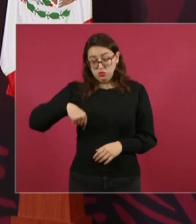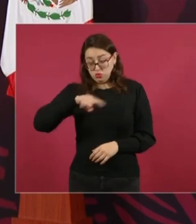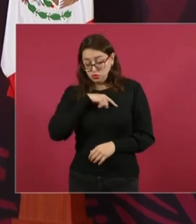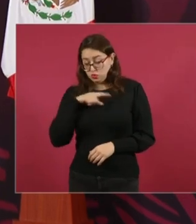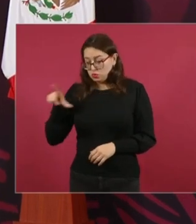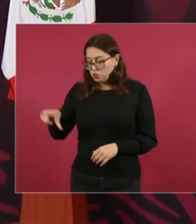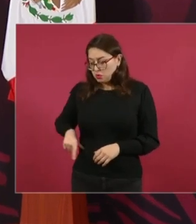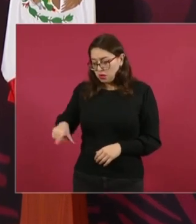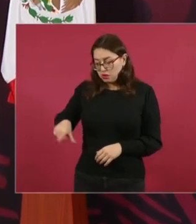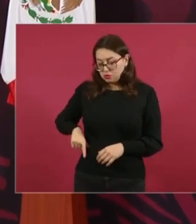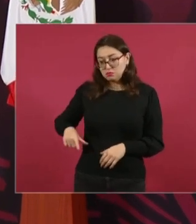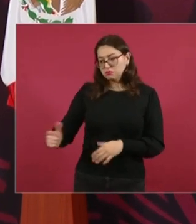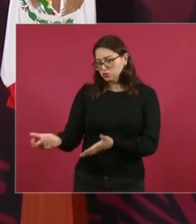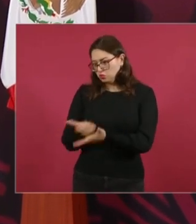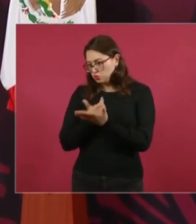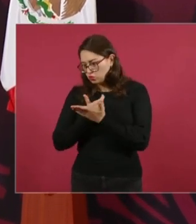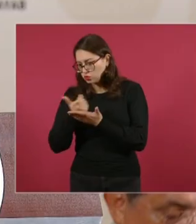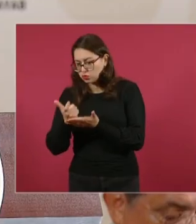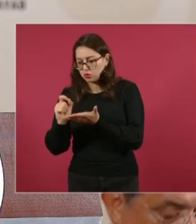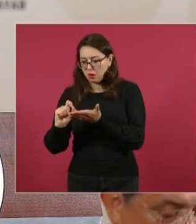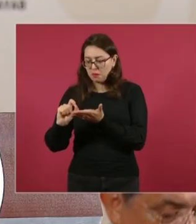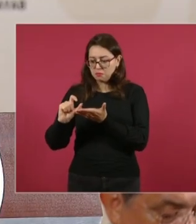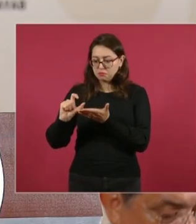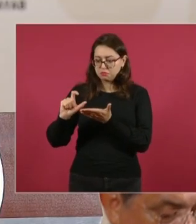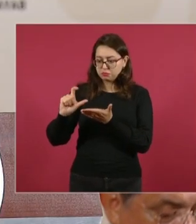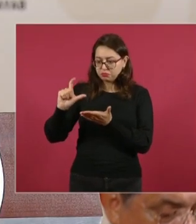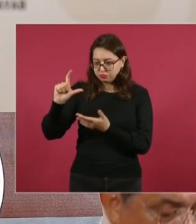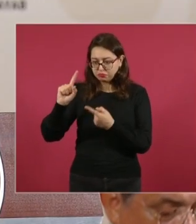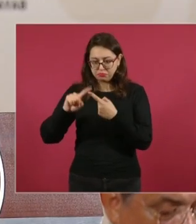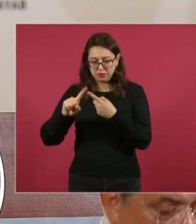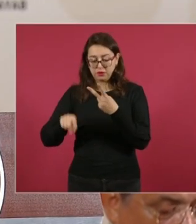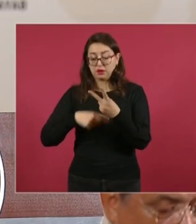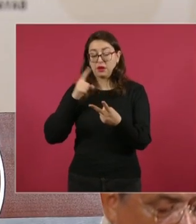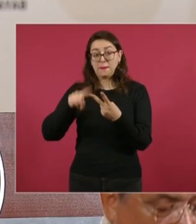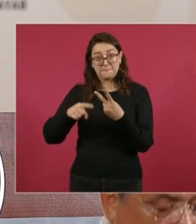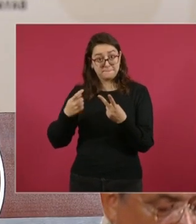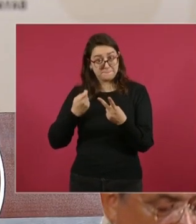con la política de reparto de utilidades. Además,